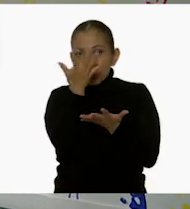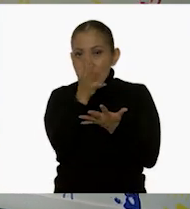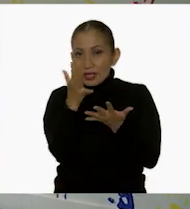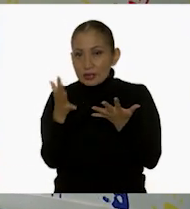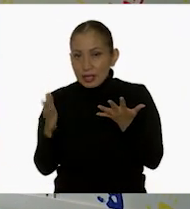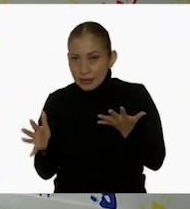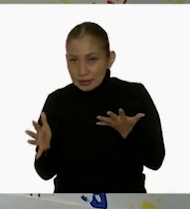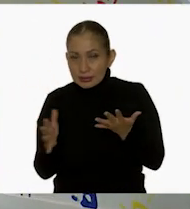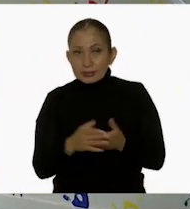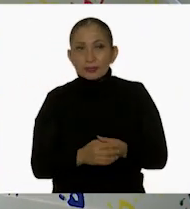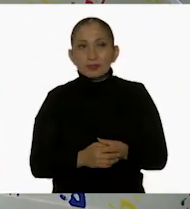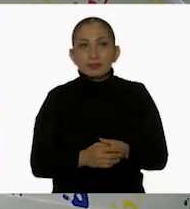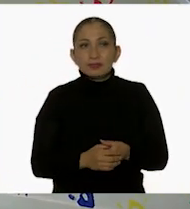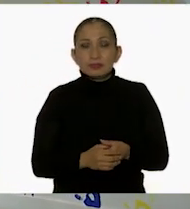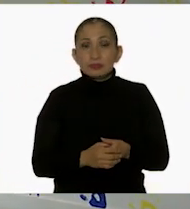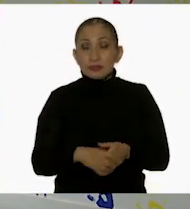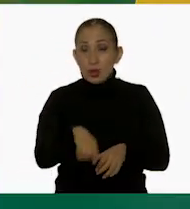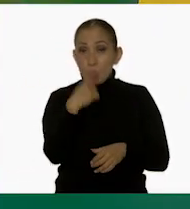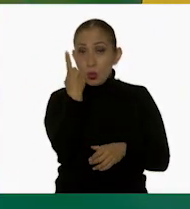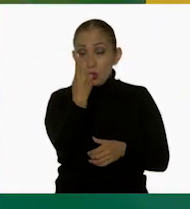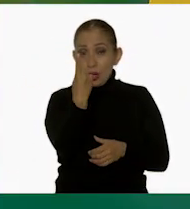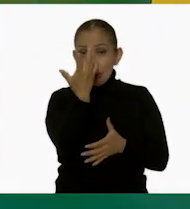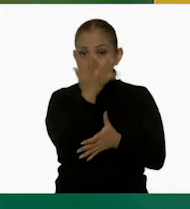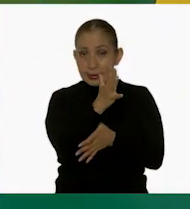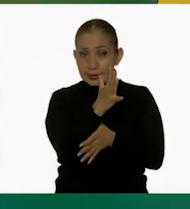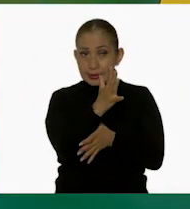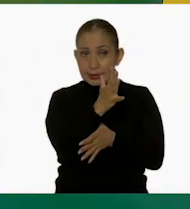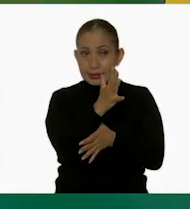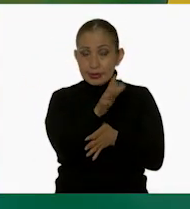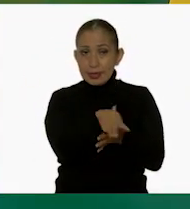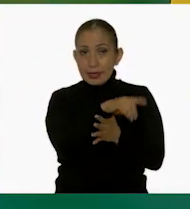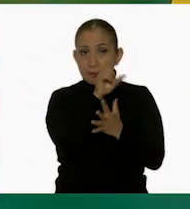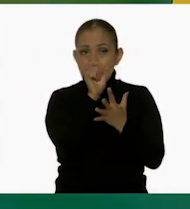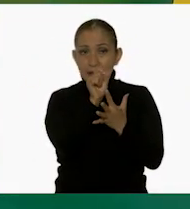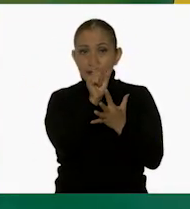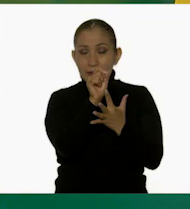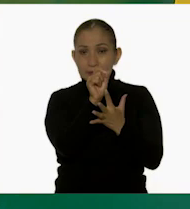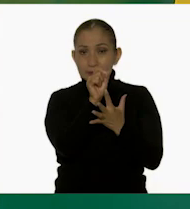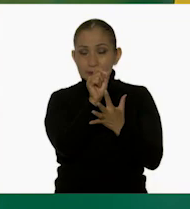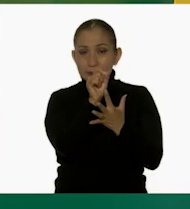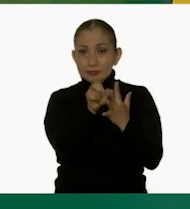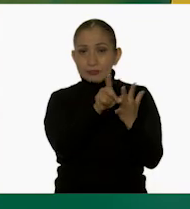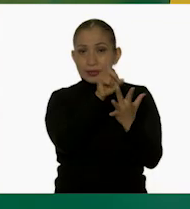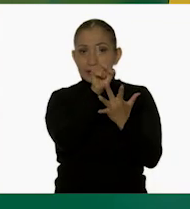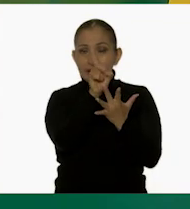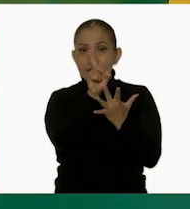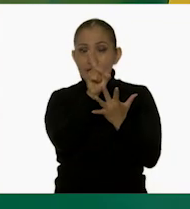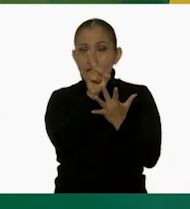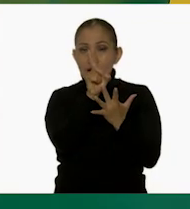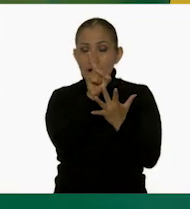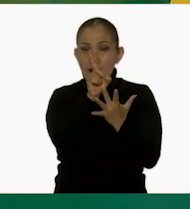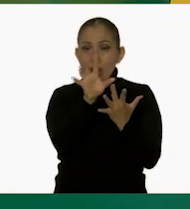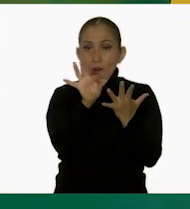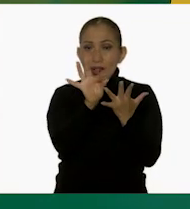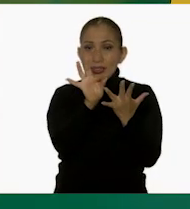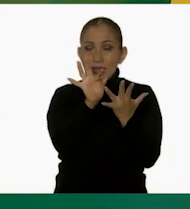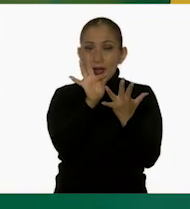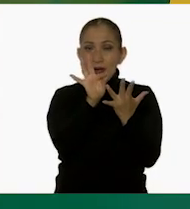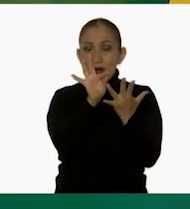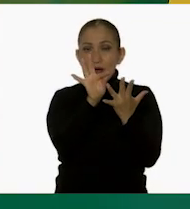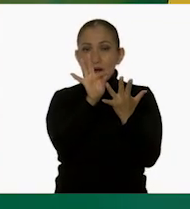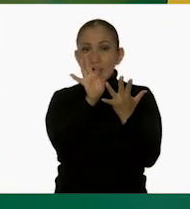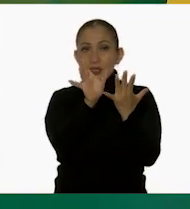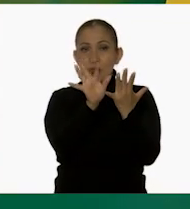pesos. A ver. Te voy a dar una, dos, tres, cuatro.